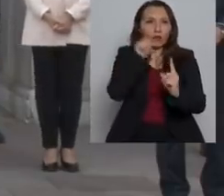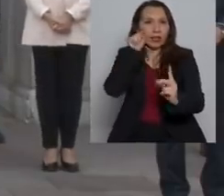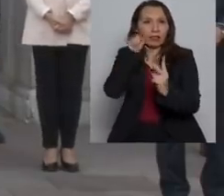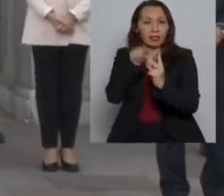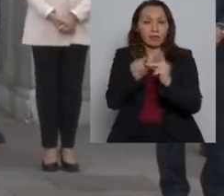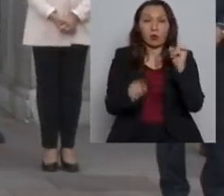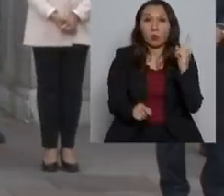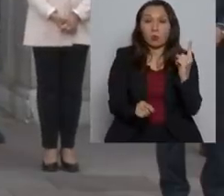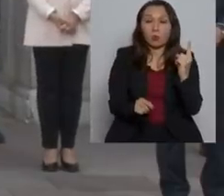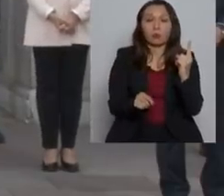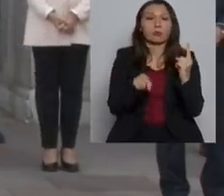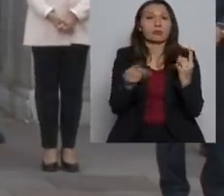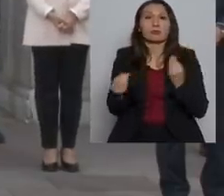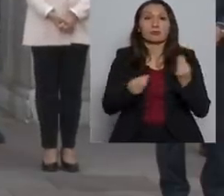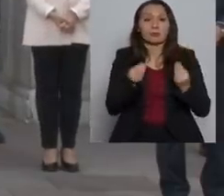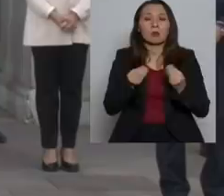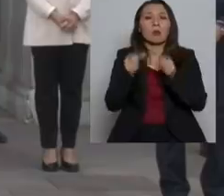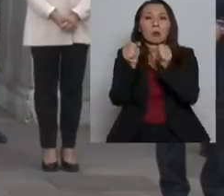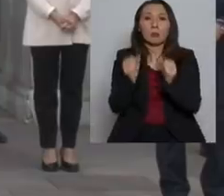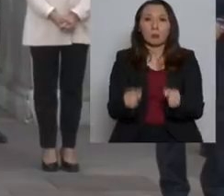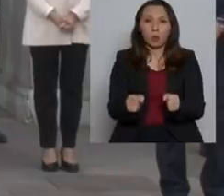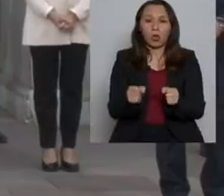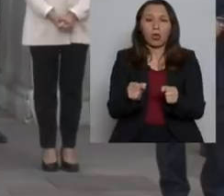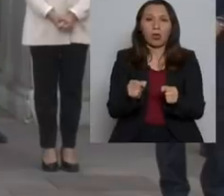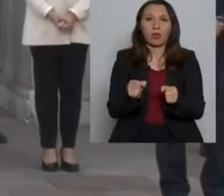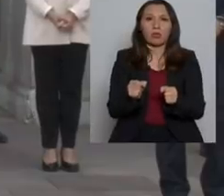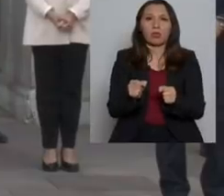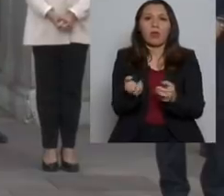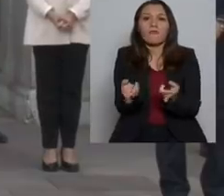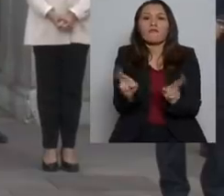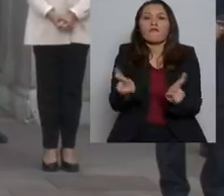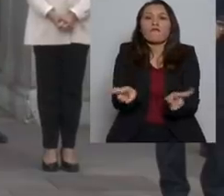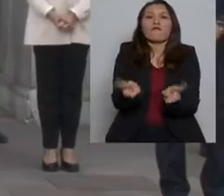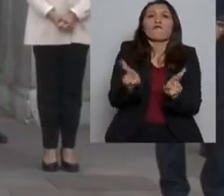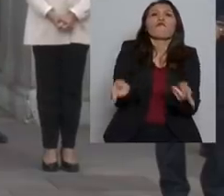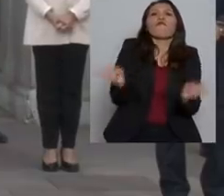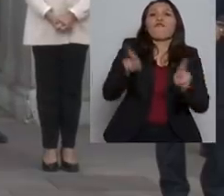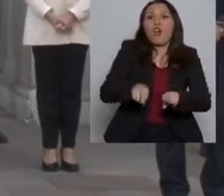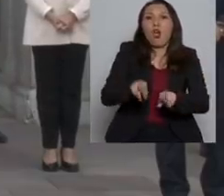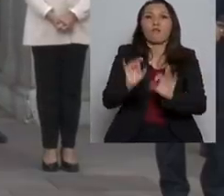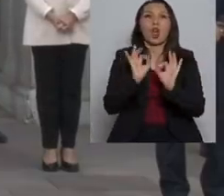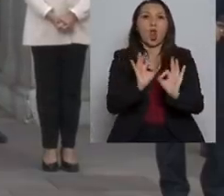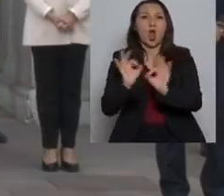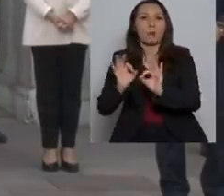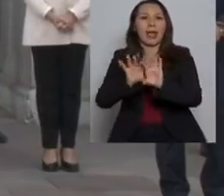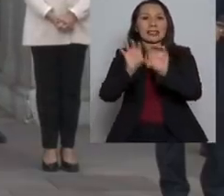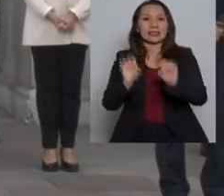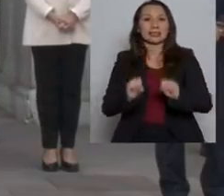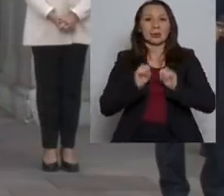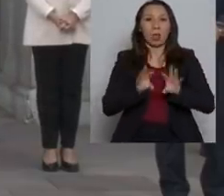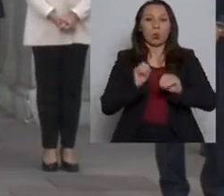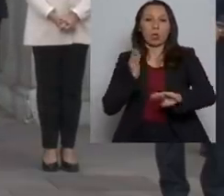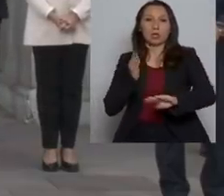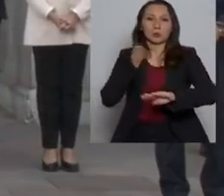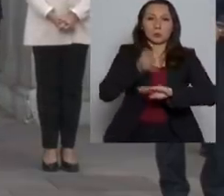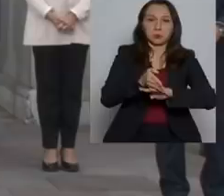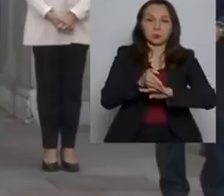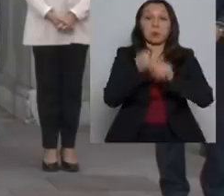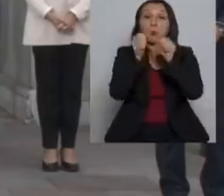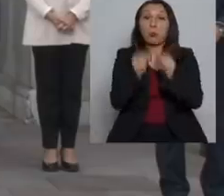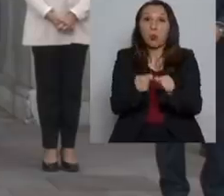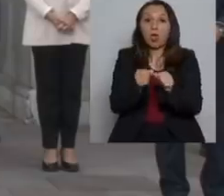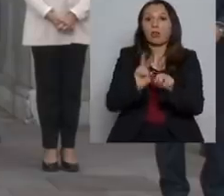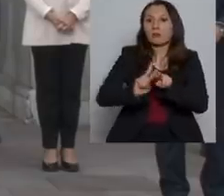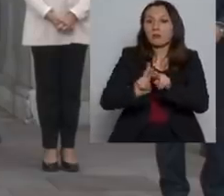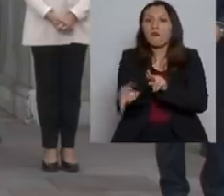Uno, poder recuperar la normalidad del sistema de educación, poder